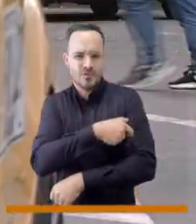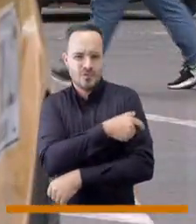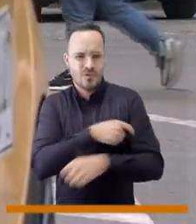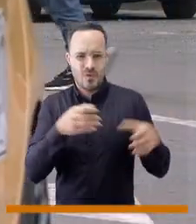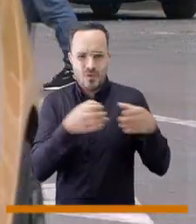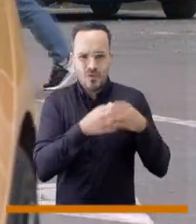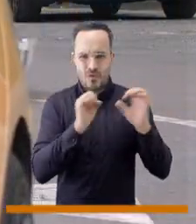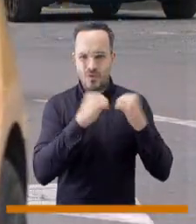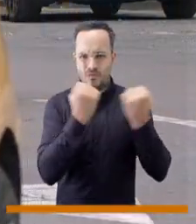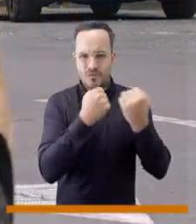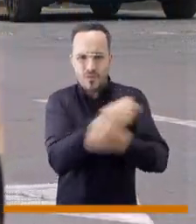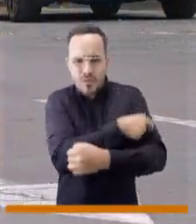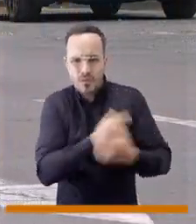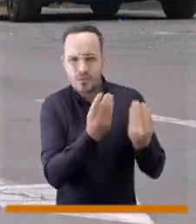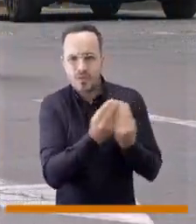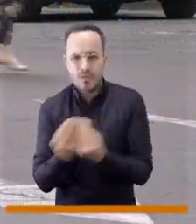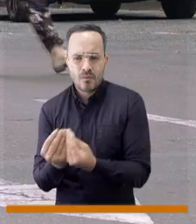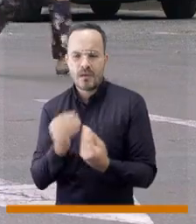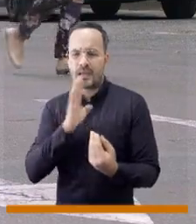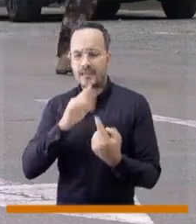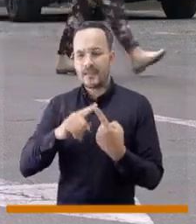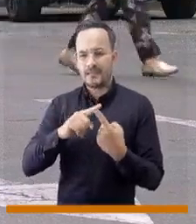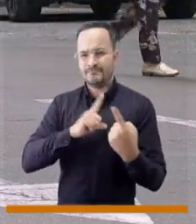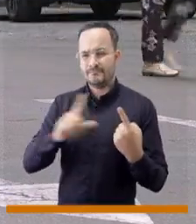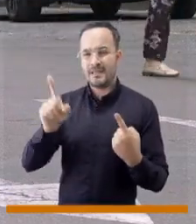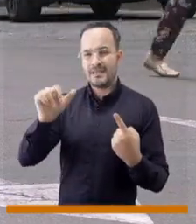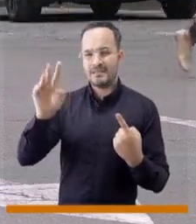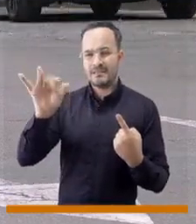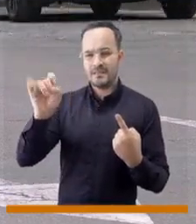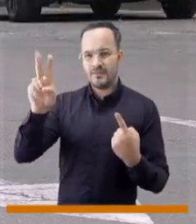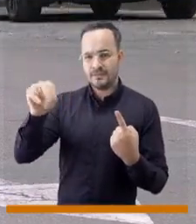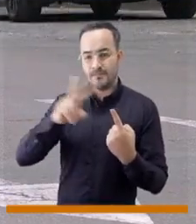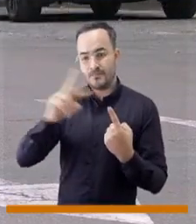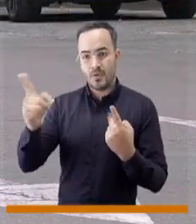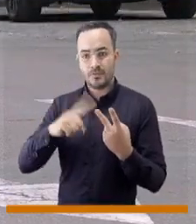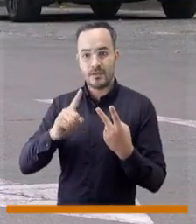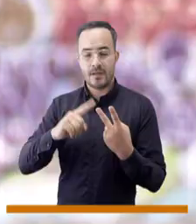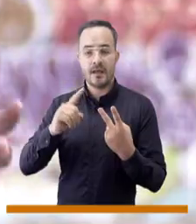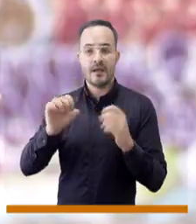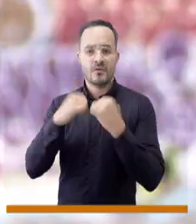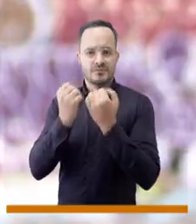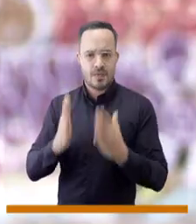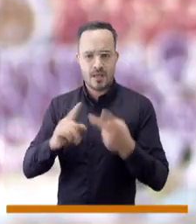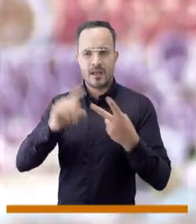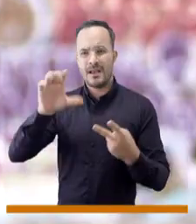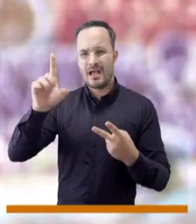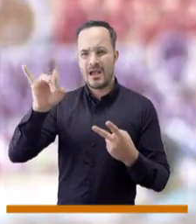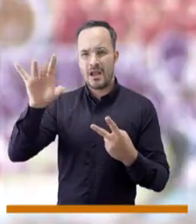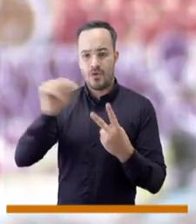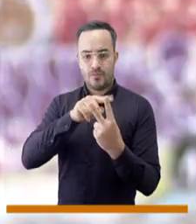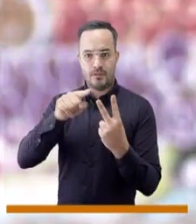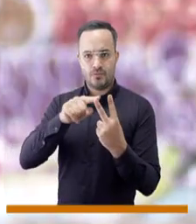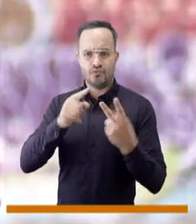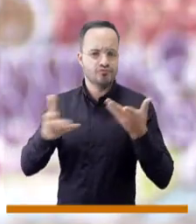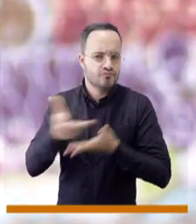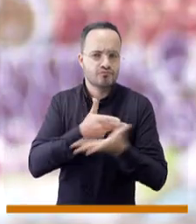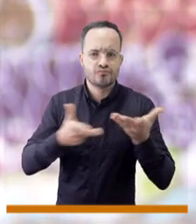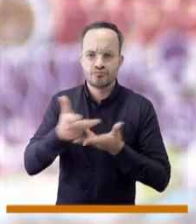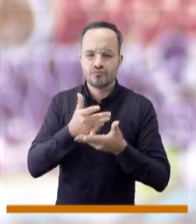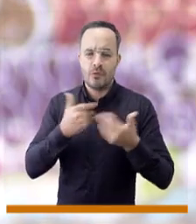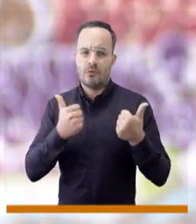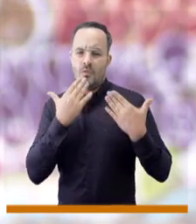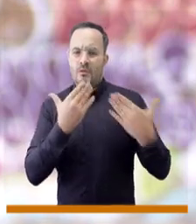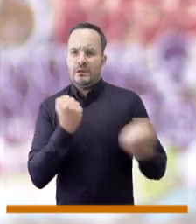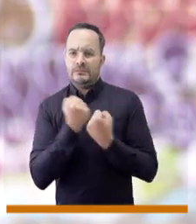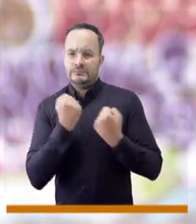comisión accidental que está liderada por el concejal Sebastián López y la concejal Claudia Ramírez, en la cual nos ha ayudado muchísimo. De